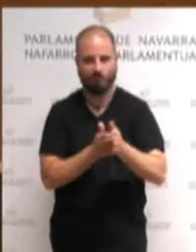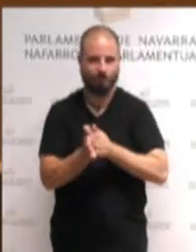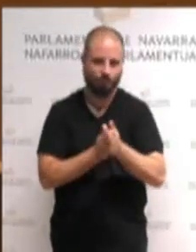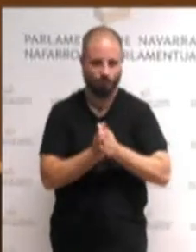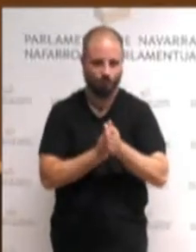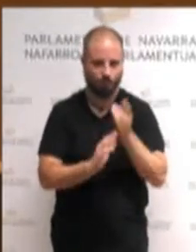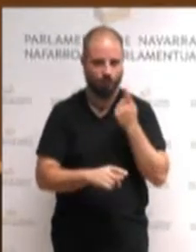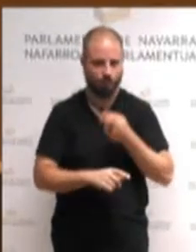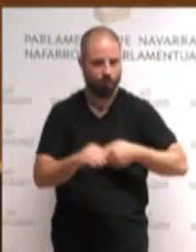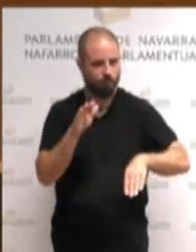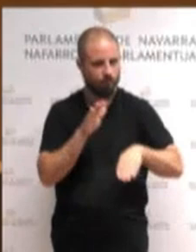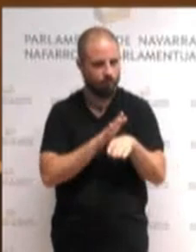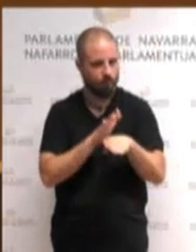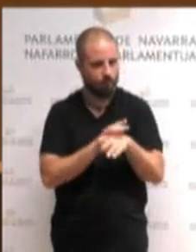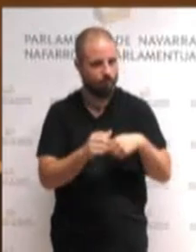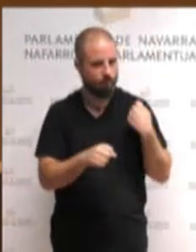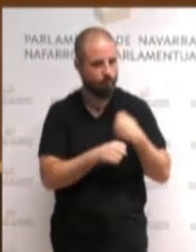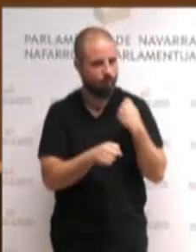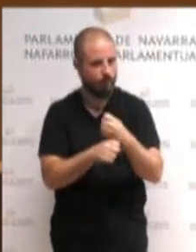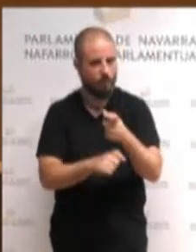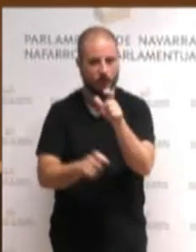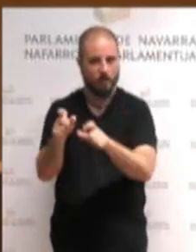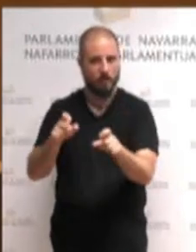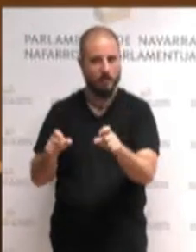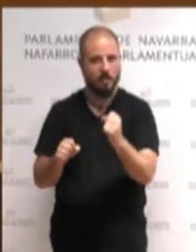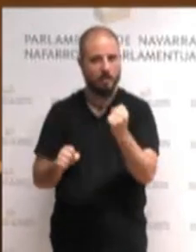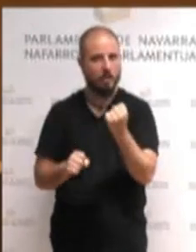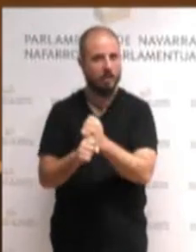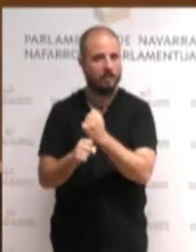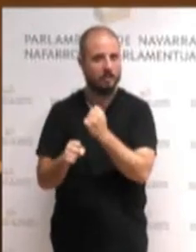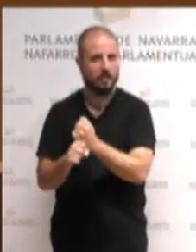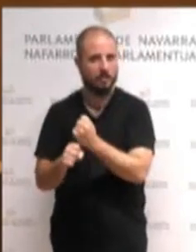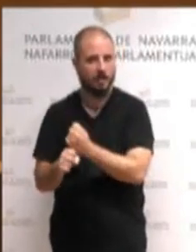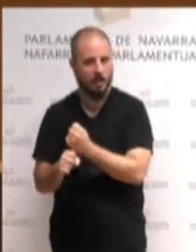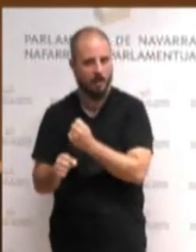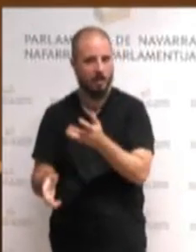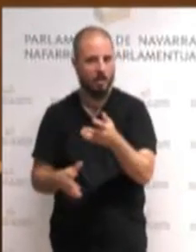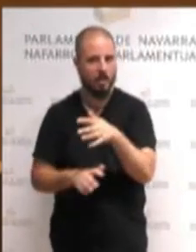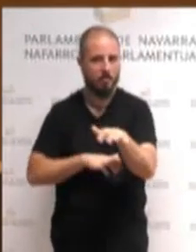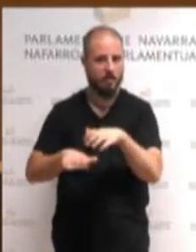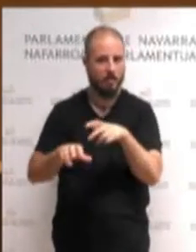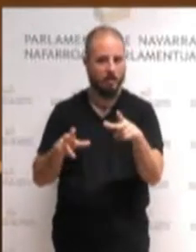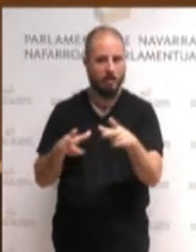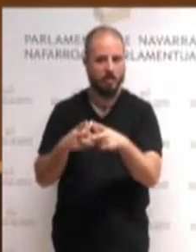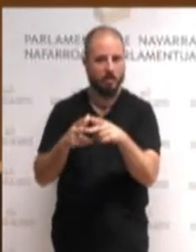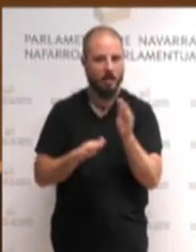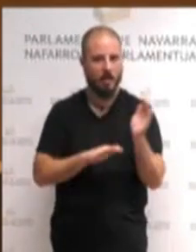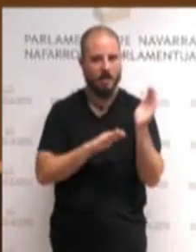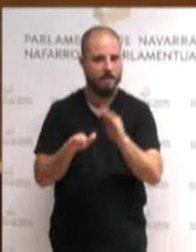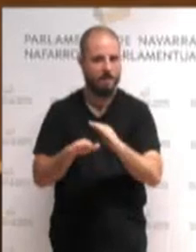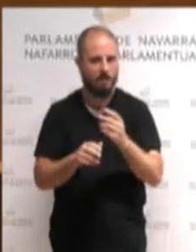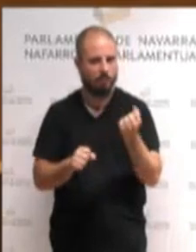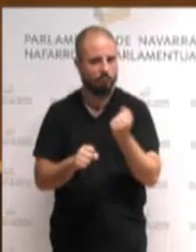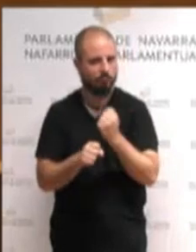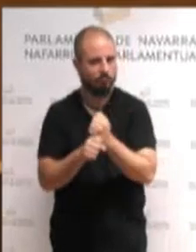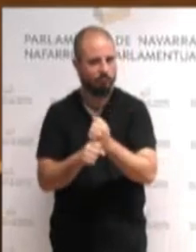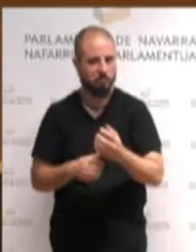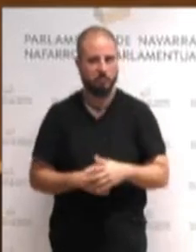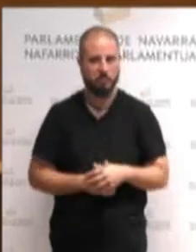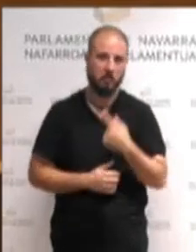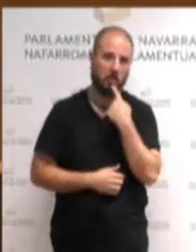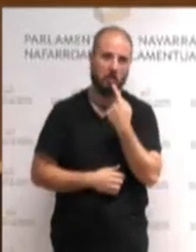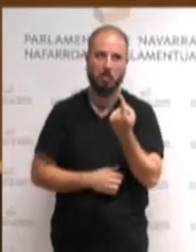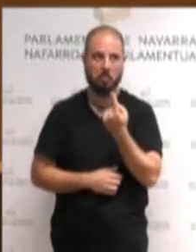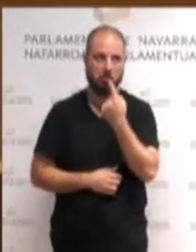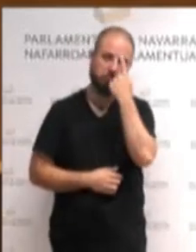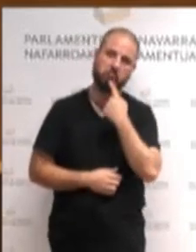defensa de los intereses de la clase trabajadora y de las mayorías sociales. No hay postureo, hay